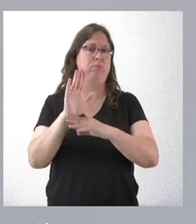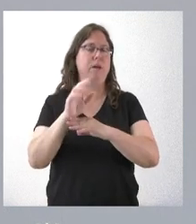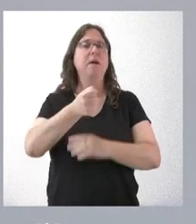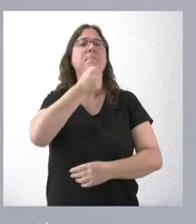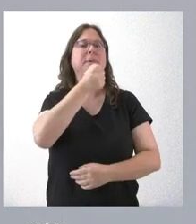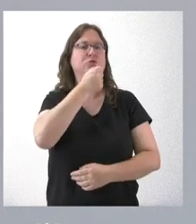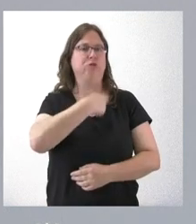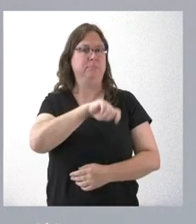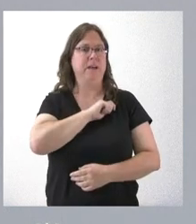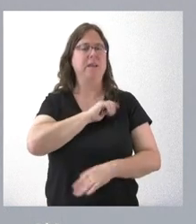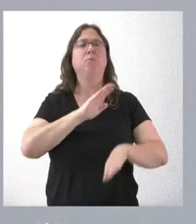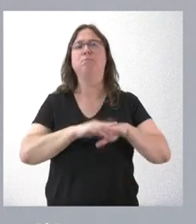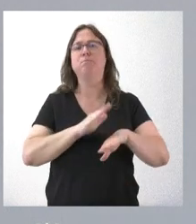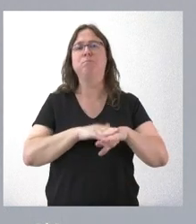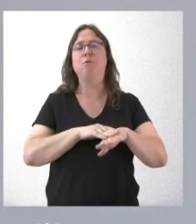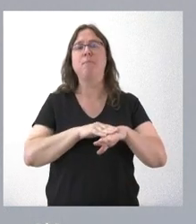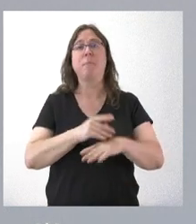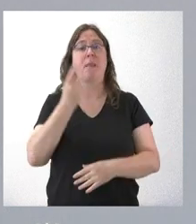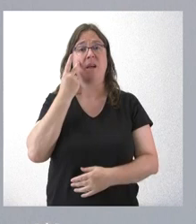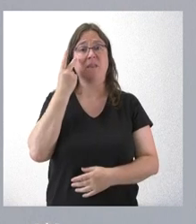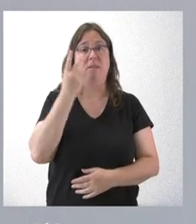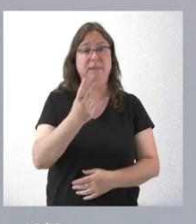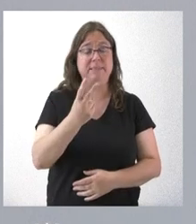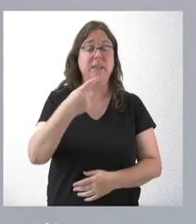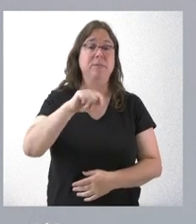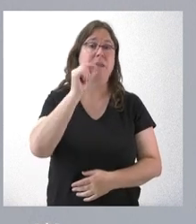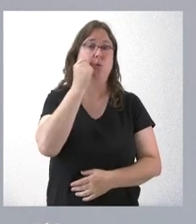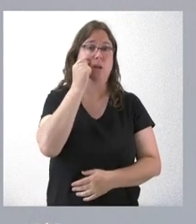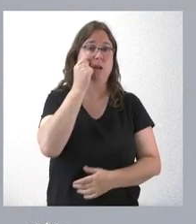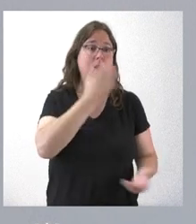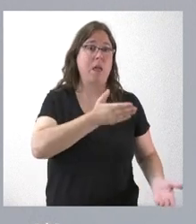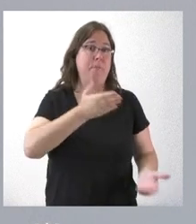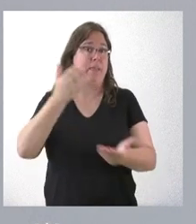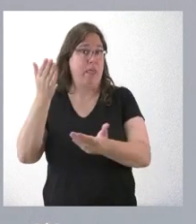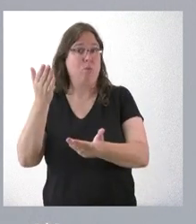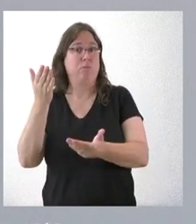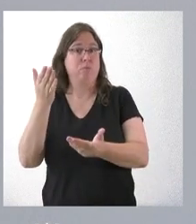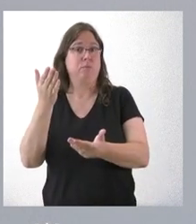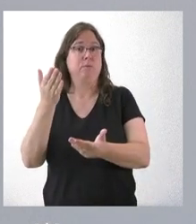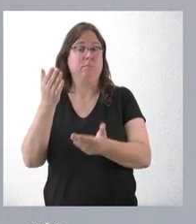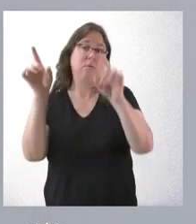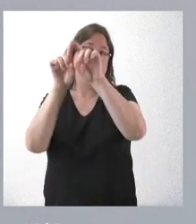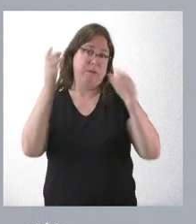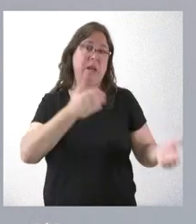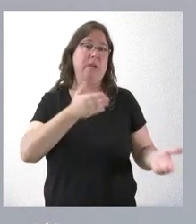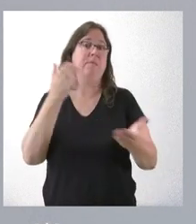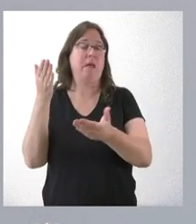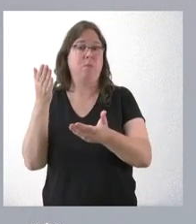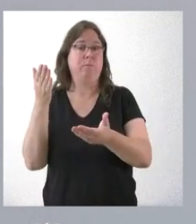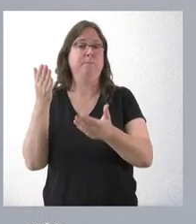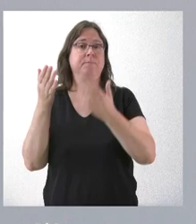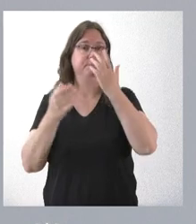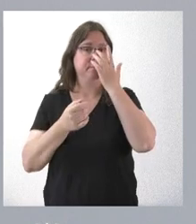sobre una visita del presidente de la Junta que fue invitado por una empresa y que